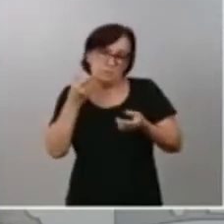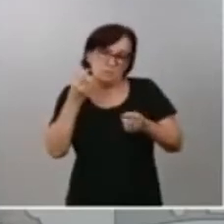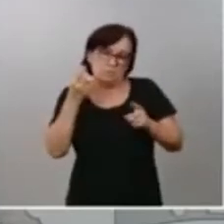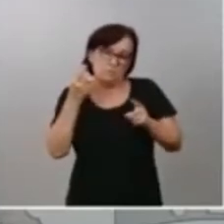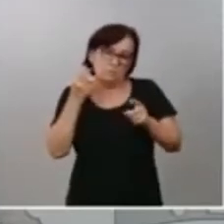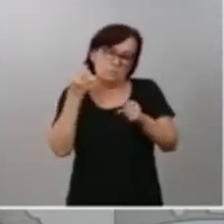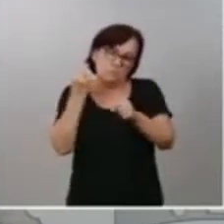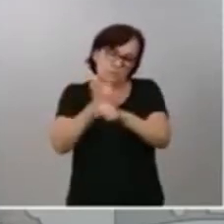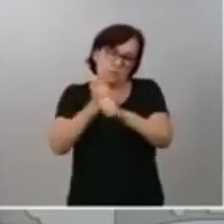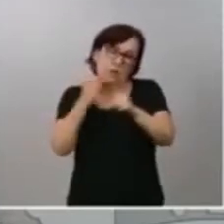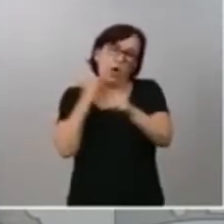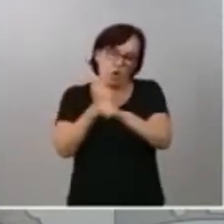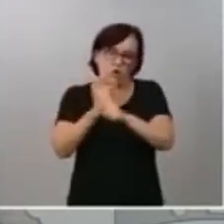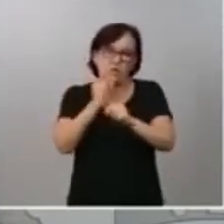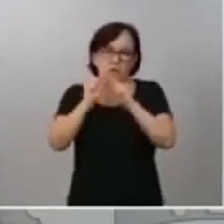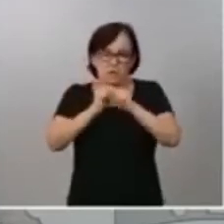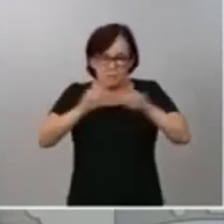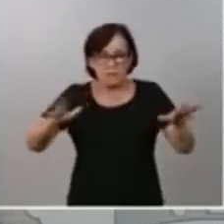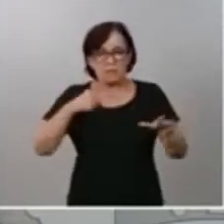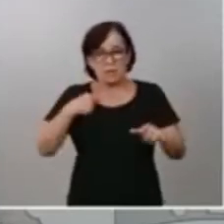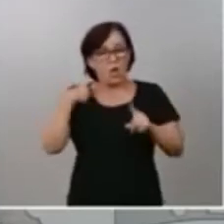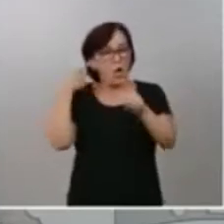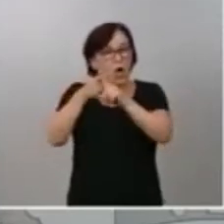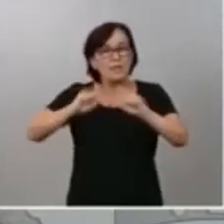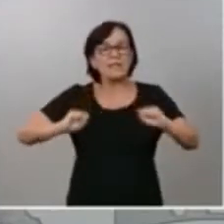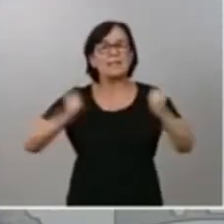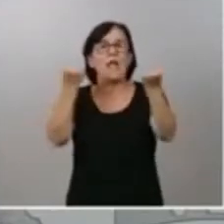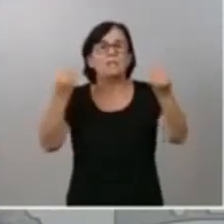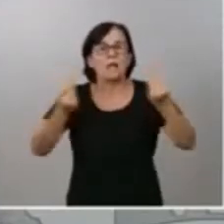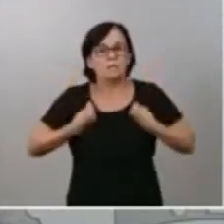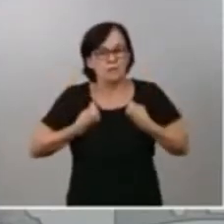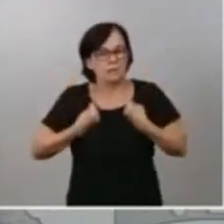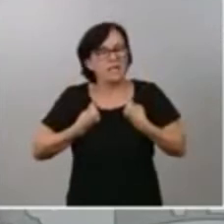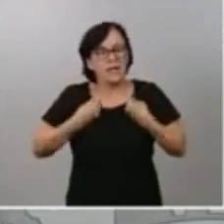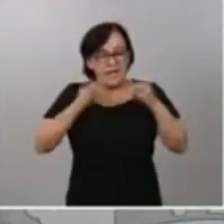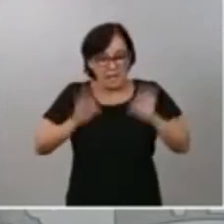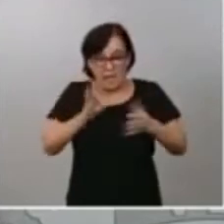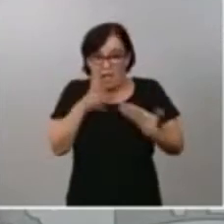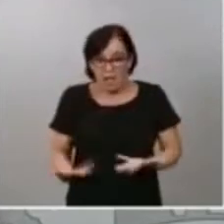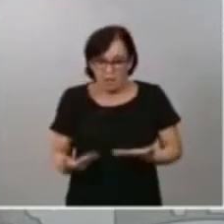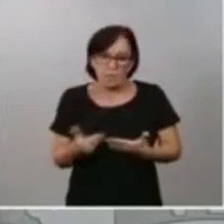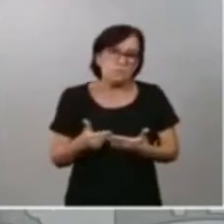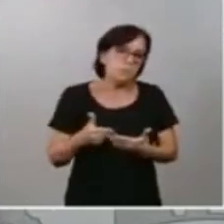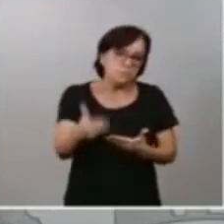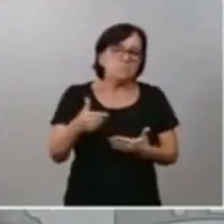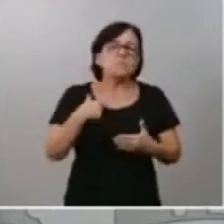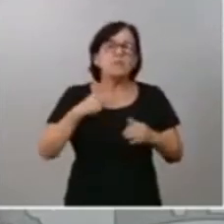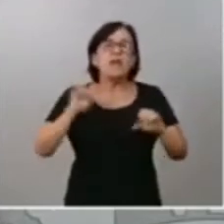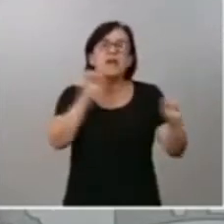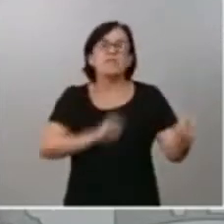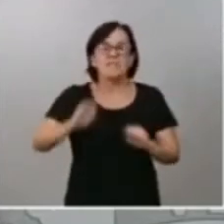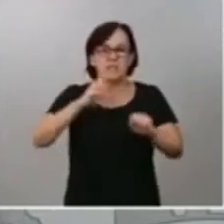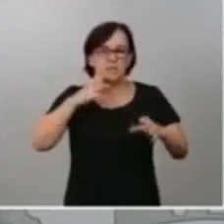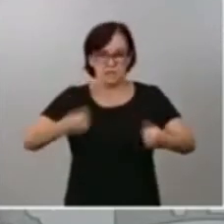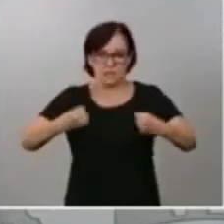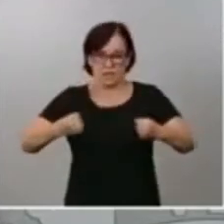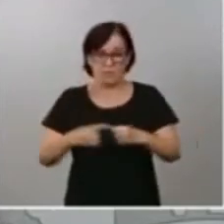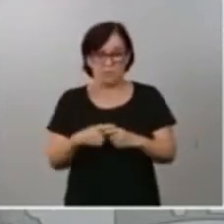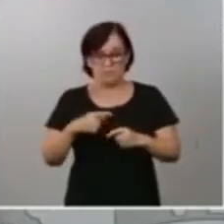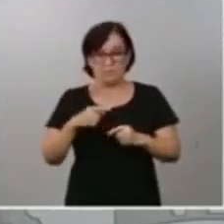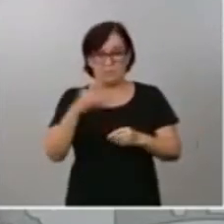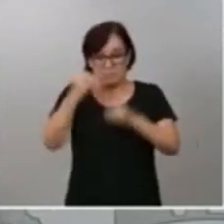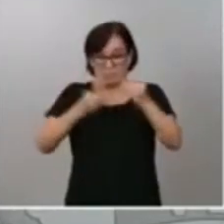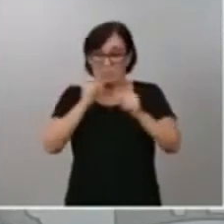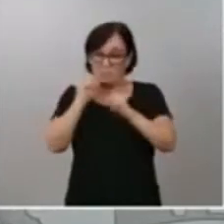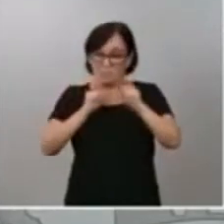era salvar vidas y era defender la salud. Para hacer frente a la pandemia, saben ustedes que el 17 de